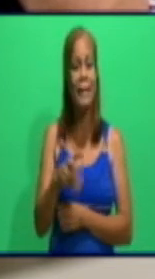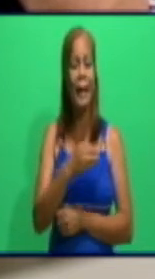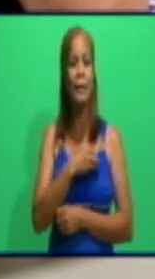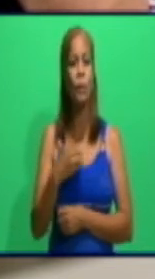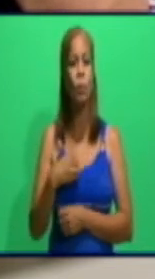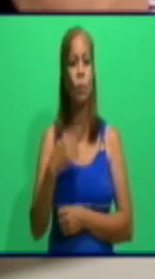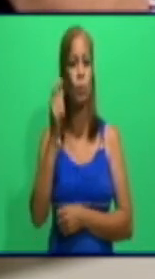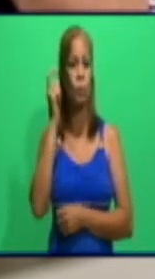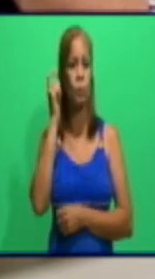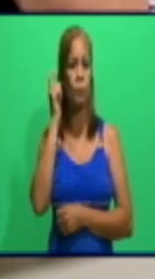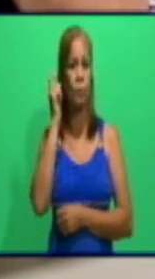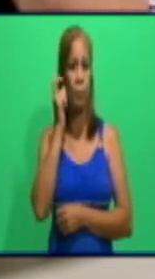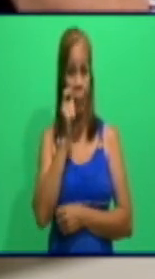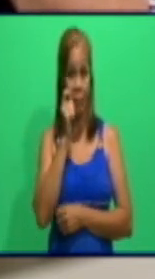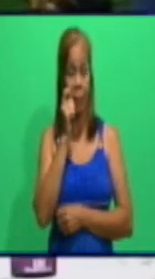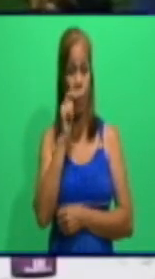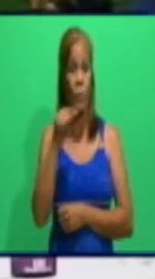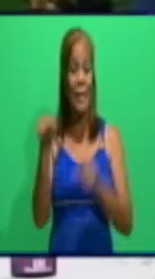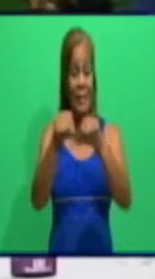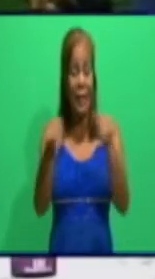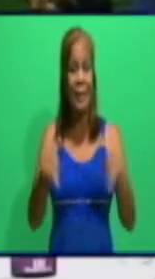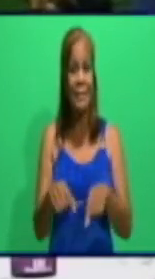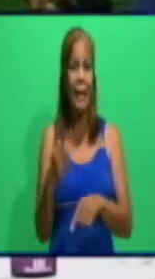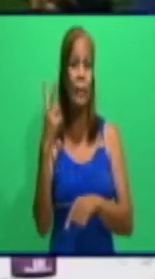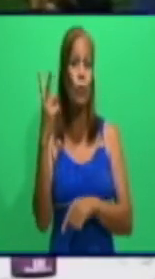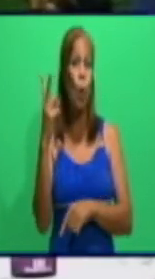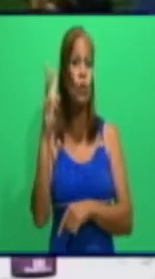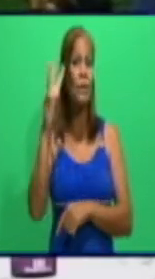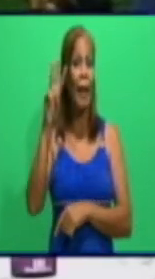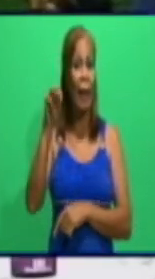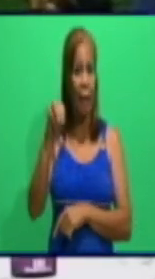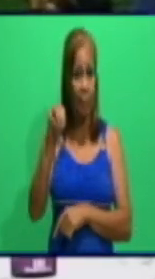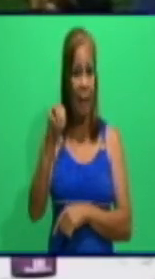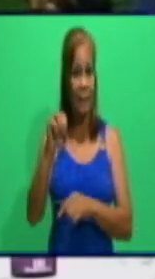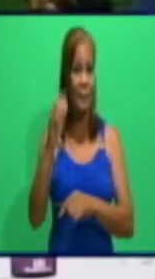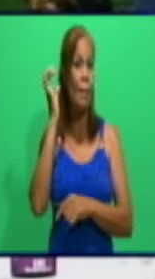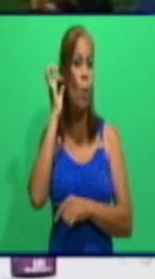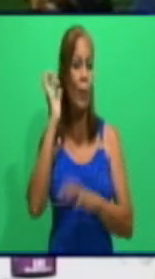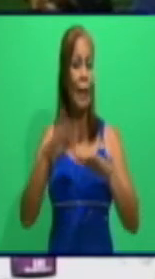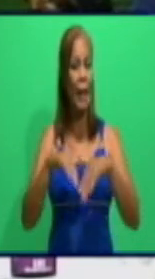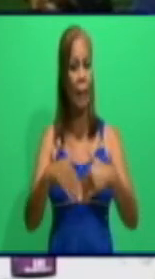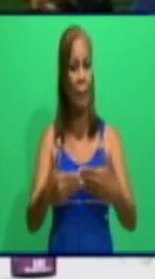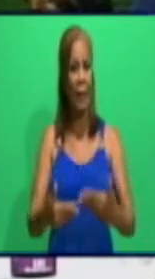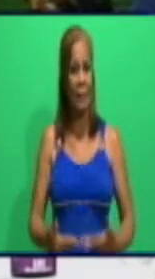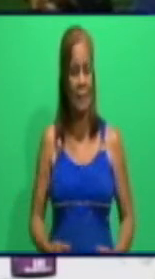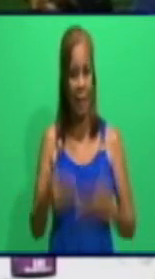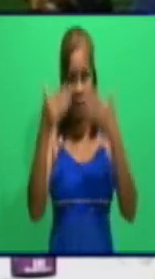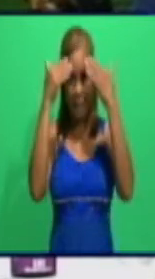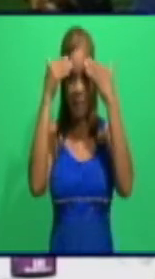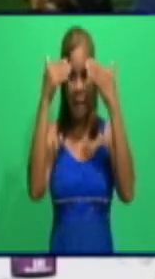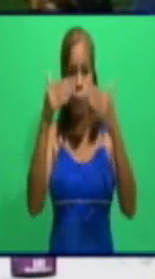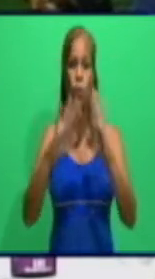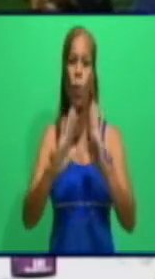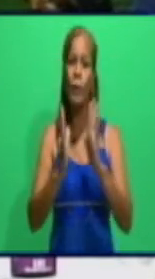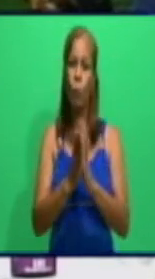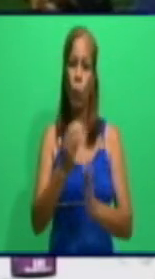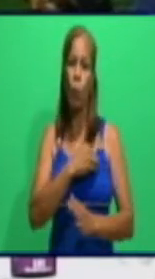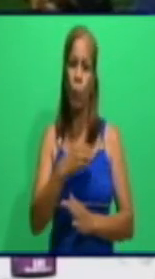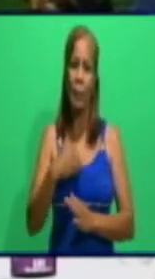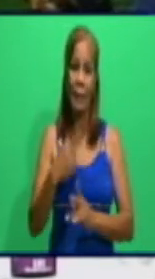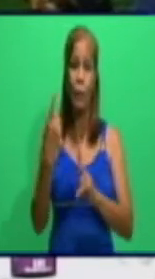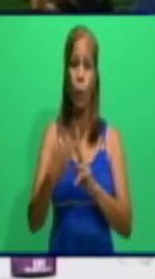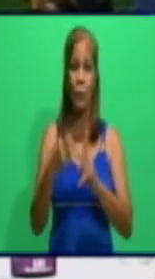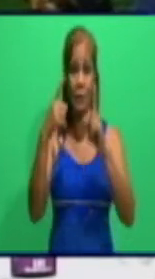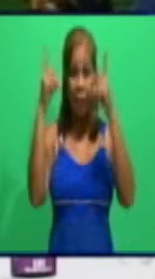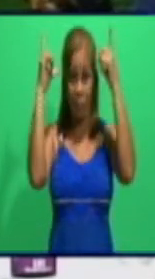Dice, desde la sala 2N de la Maternidad del Hospital Carlos Manuel de Céspedes, saludos a los médicos y enfermeras que están